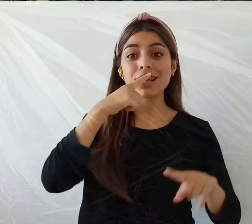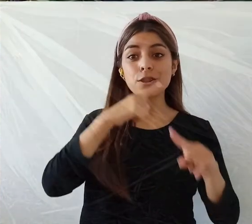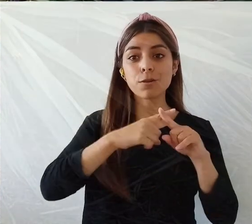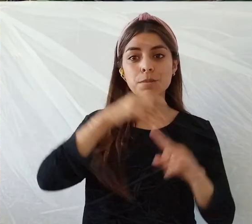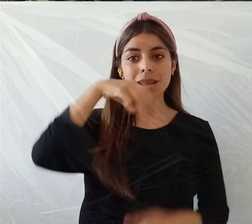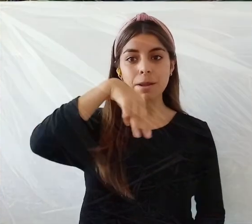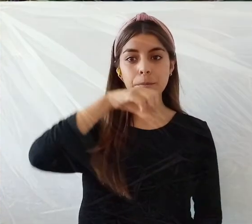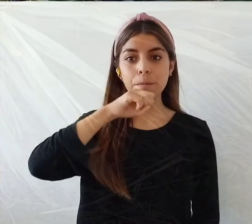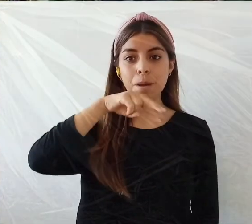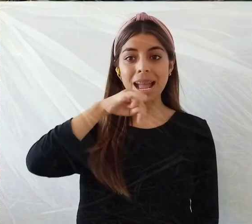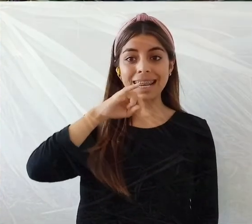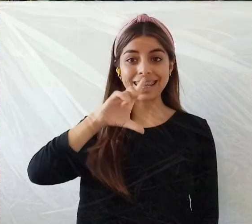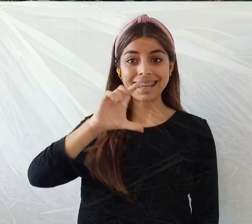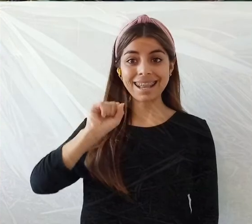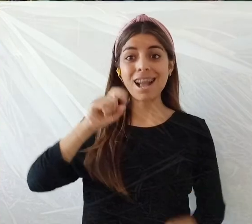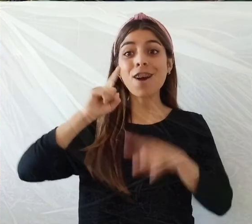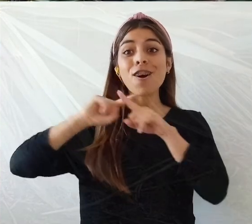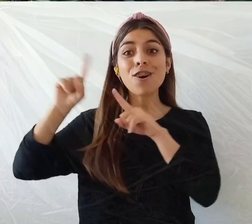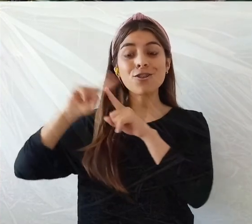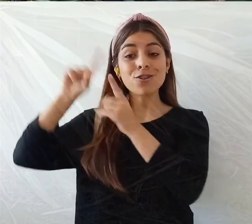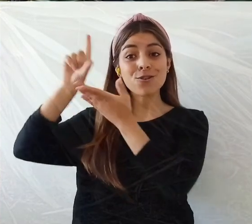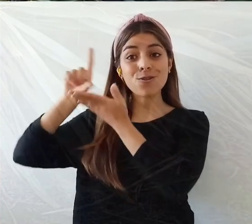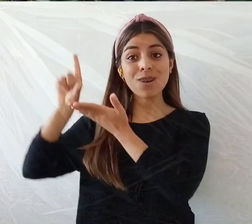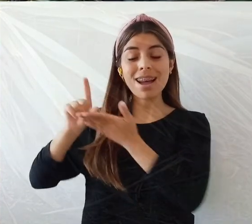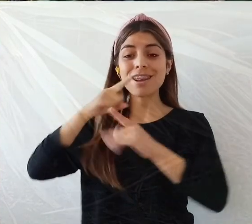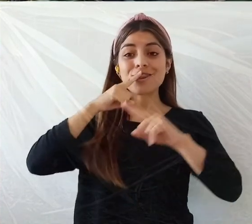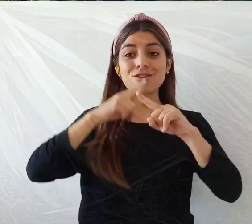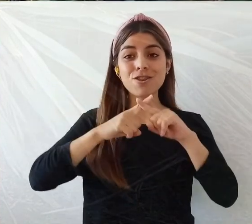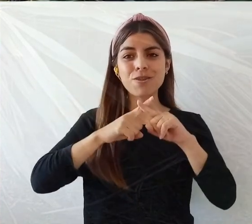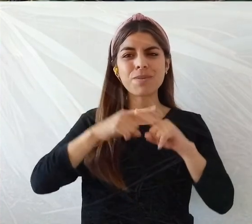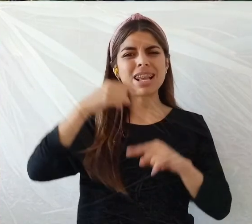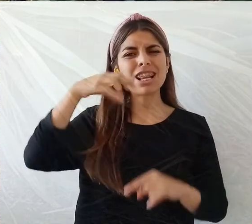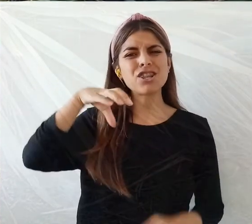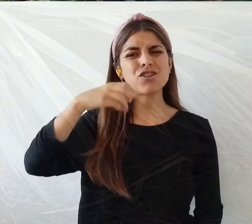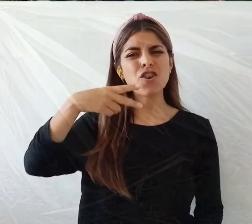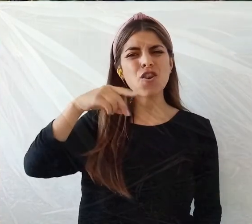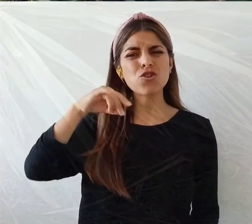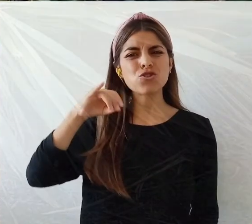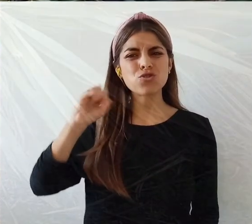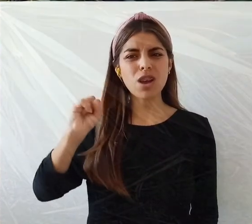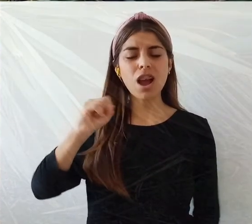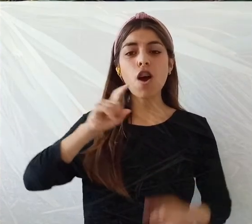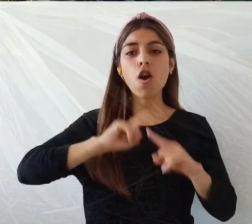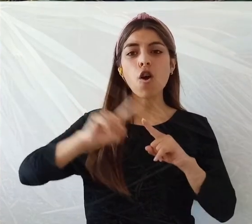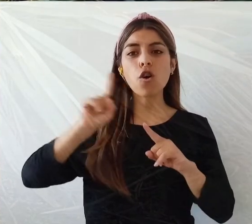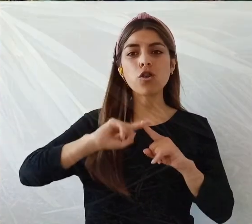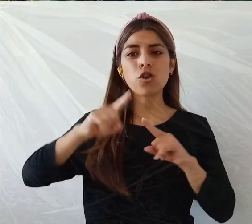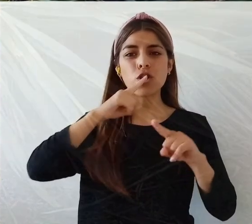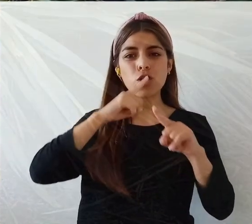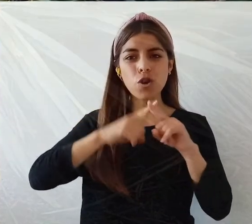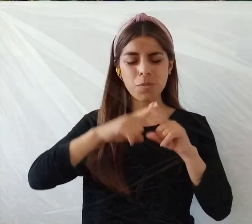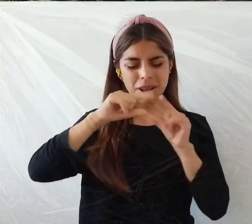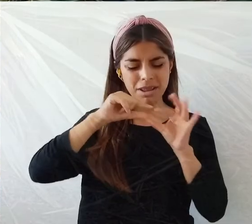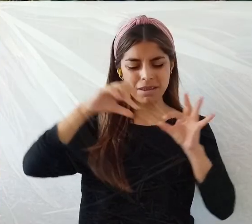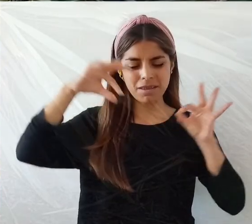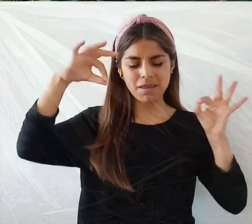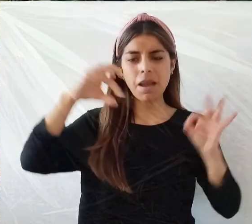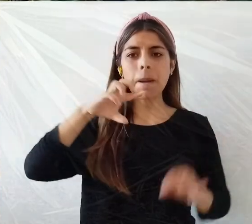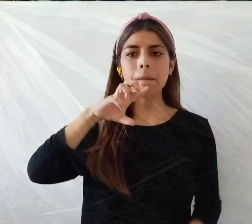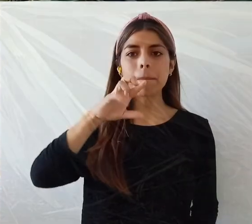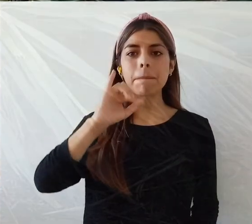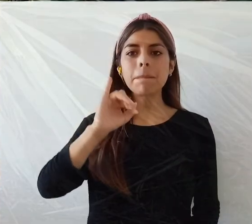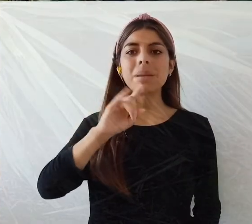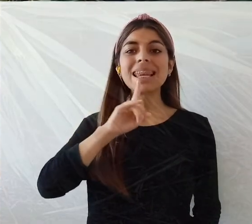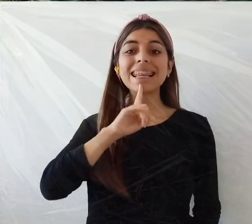que en otro lado le conocen como la pita o la ñocha. Ya, en el norte le conocen como la pita y la ñocha. Esto